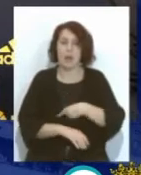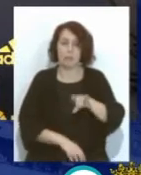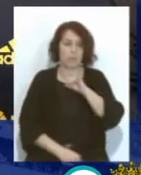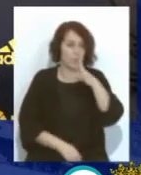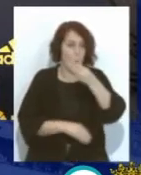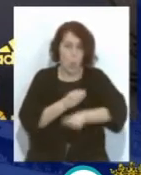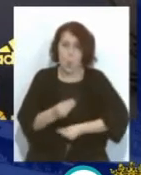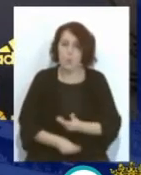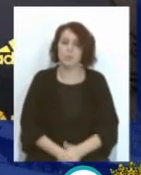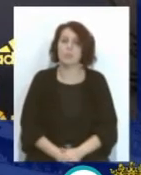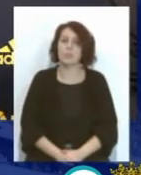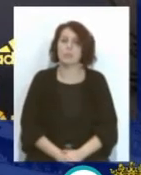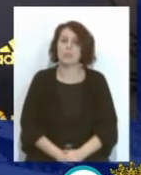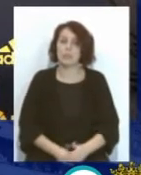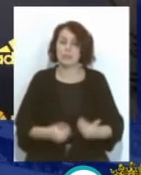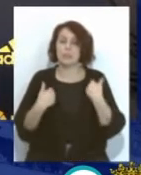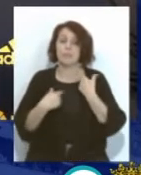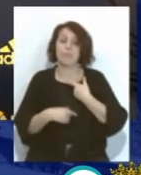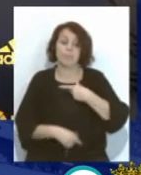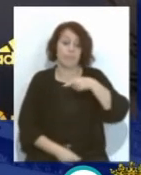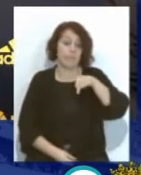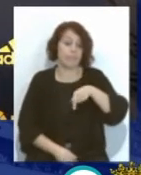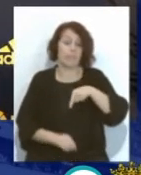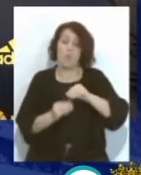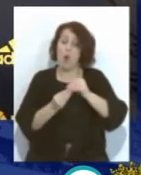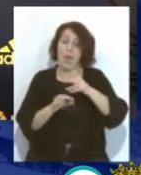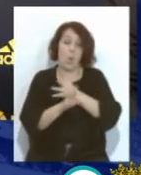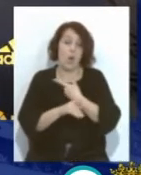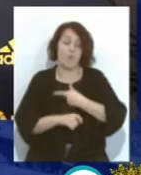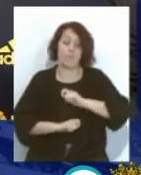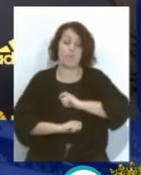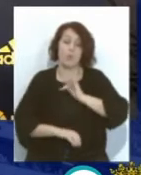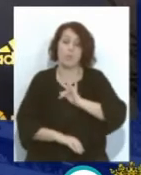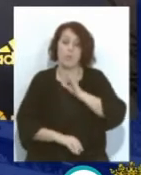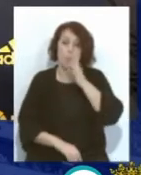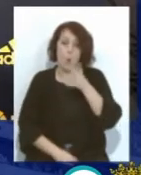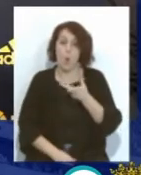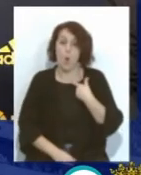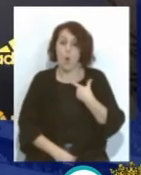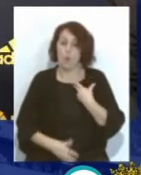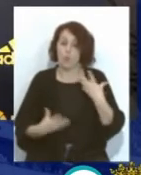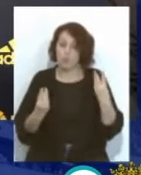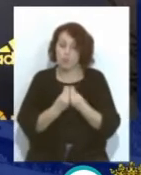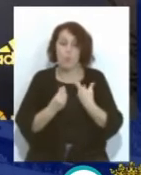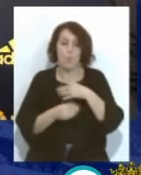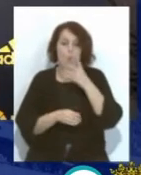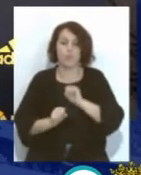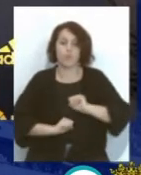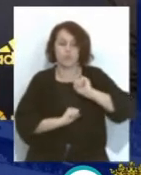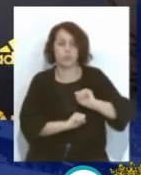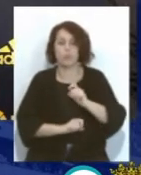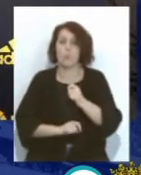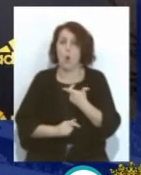Y sobre todo eso Yo creo que El estilo de juego Que tiene Me beneficia Por estar junto Por el defender Es un poco